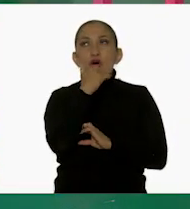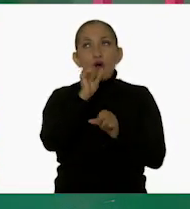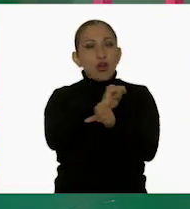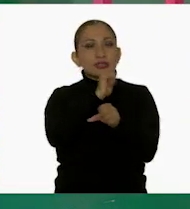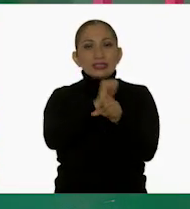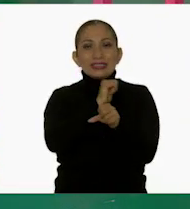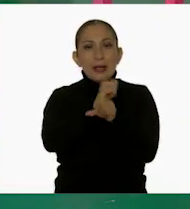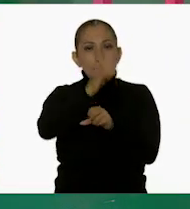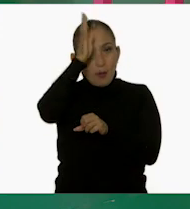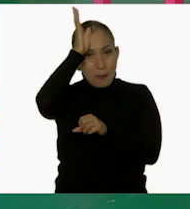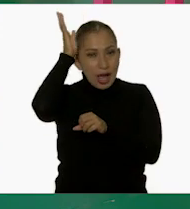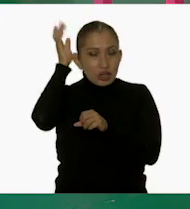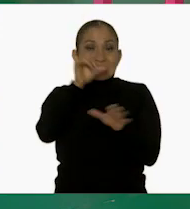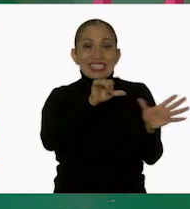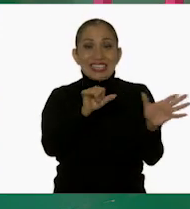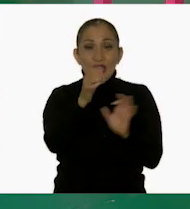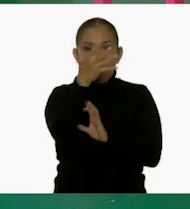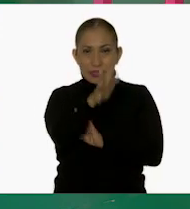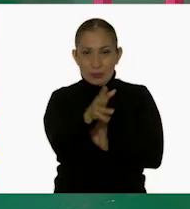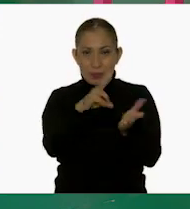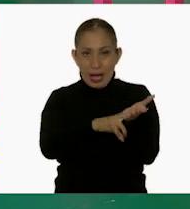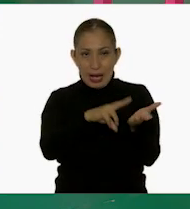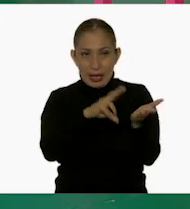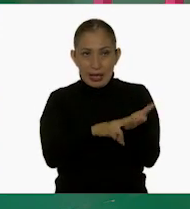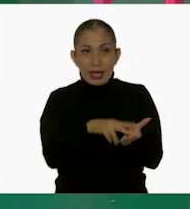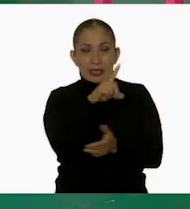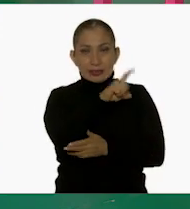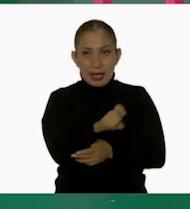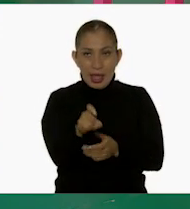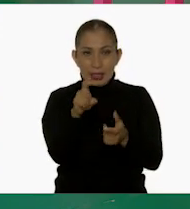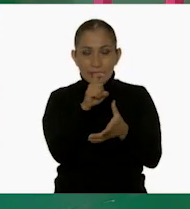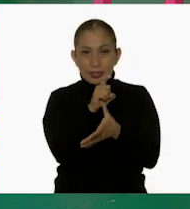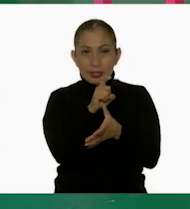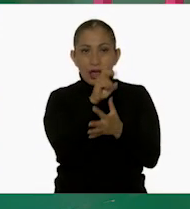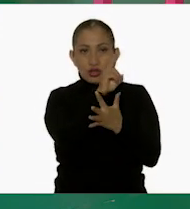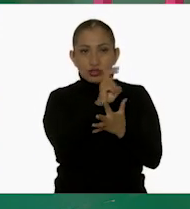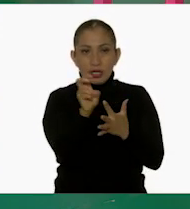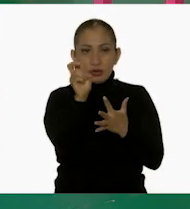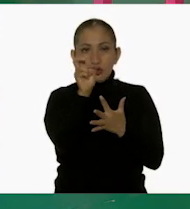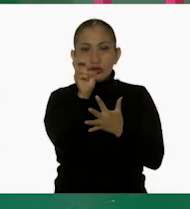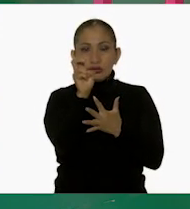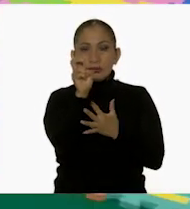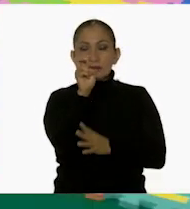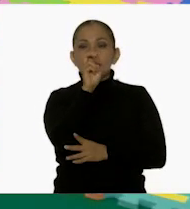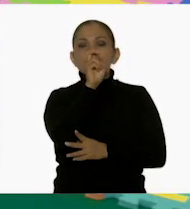carrito costaba 610. Entonces, 100, 200,